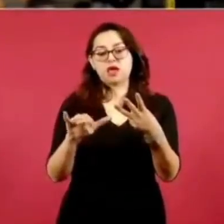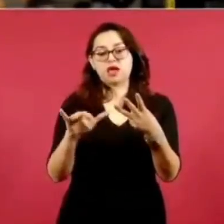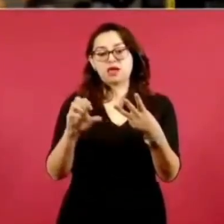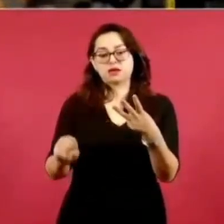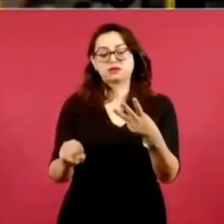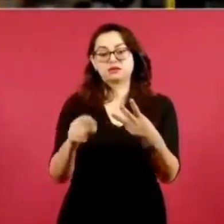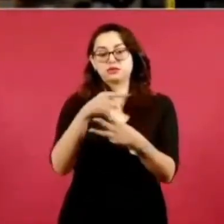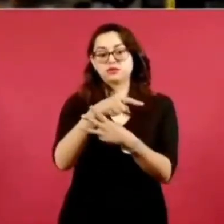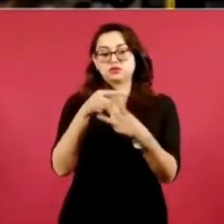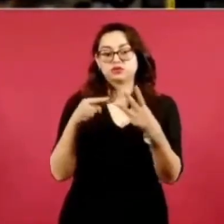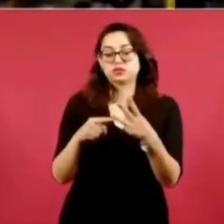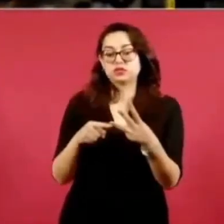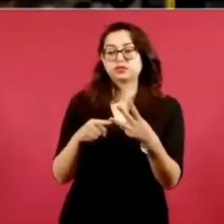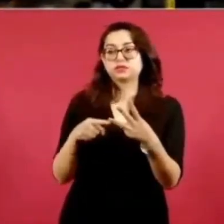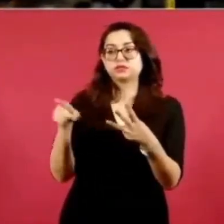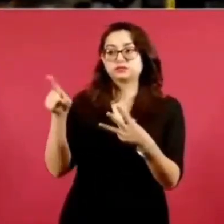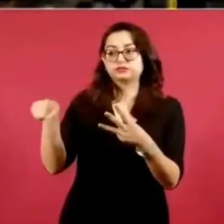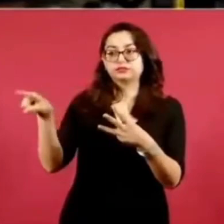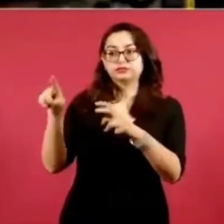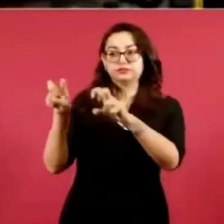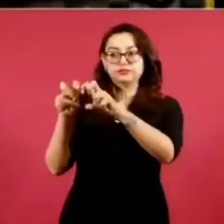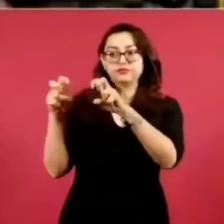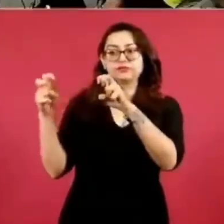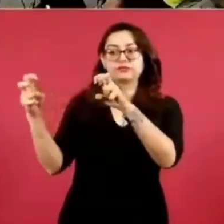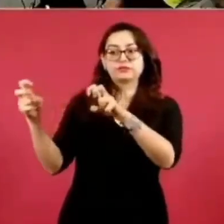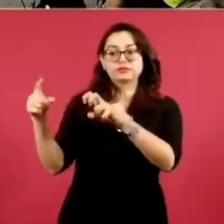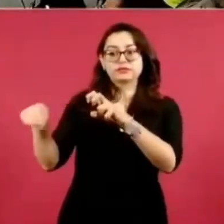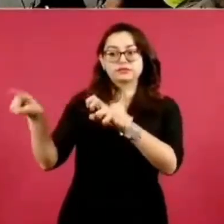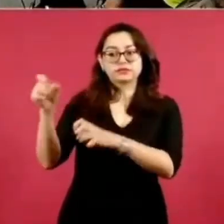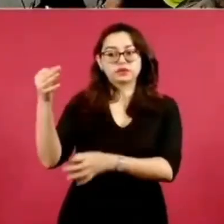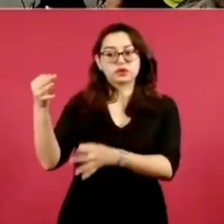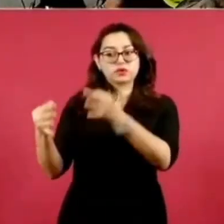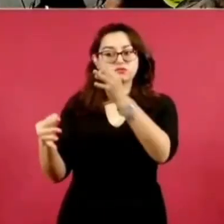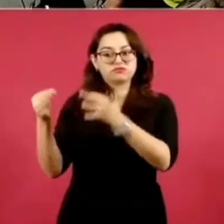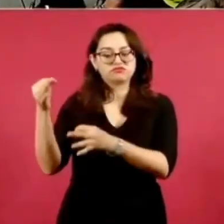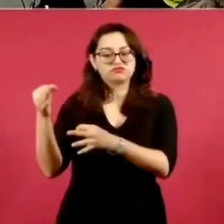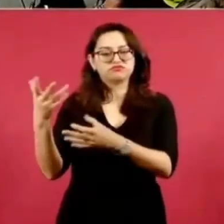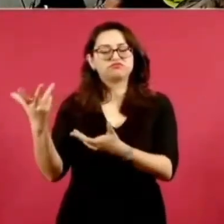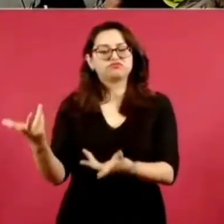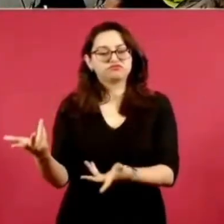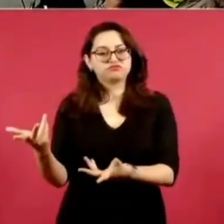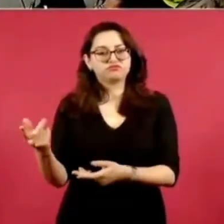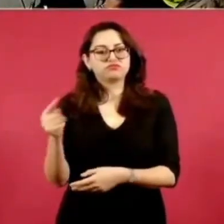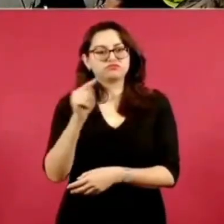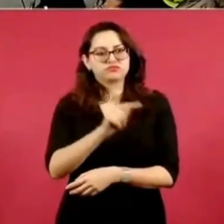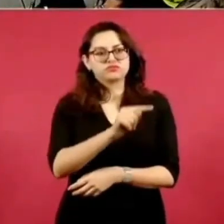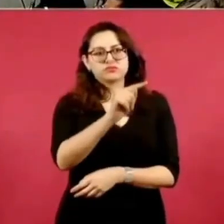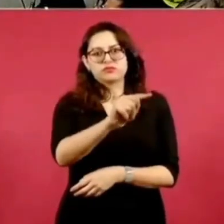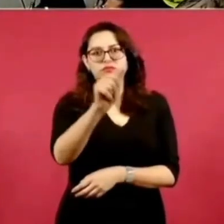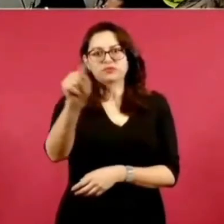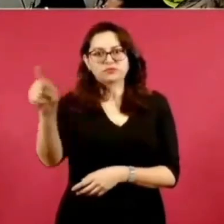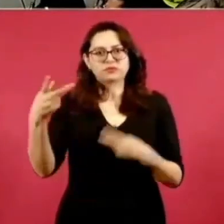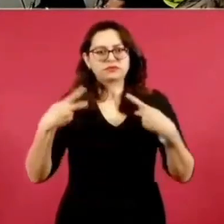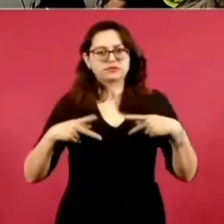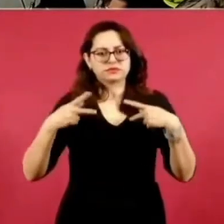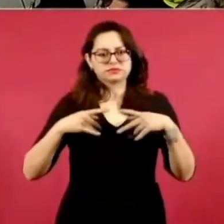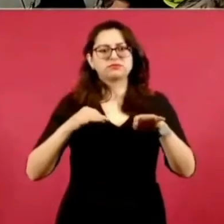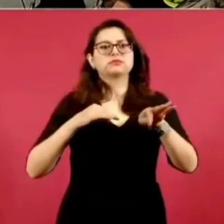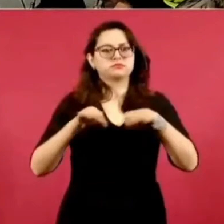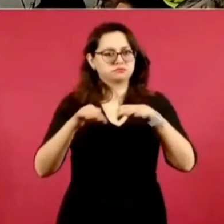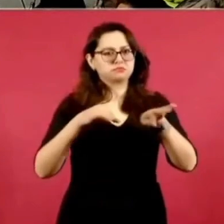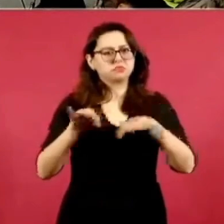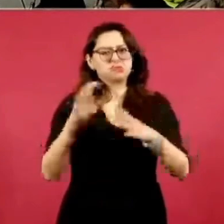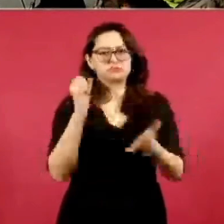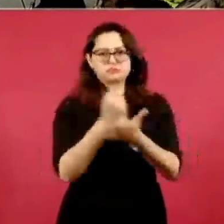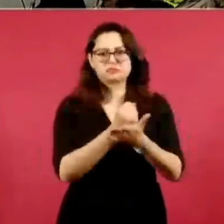Hernández. ¿Quiénes? Pues bueno, el tema es que han destituido al personal que contaba ya con nombramientos aprobados, abusando